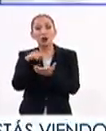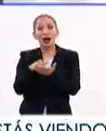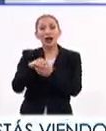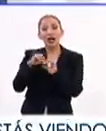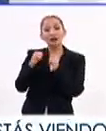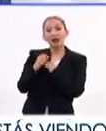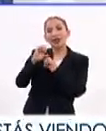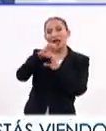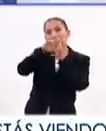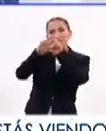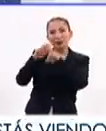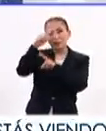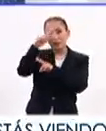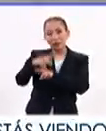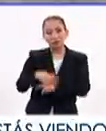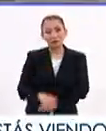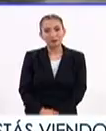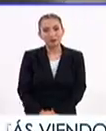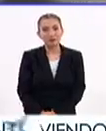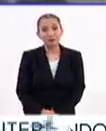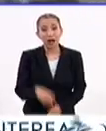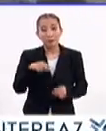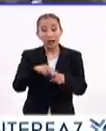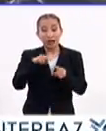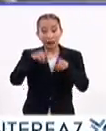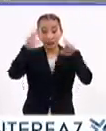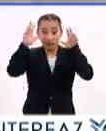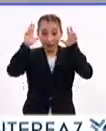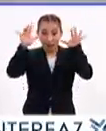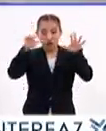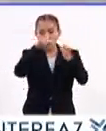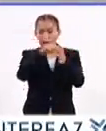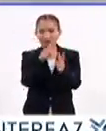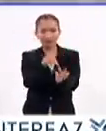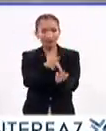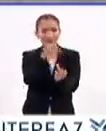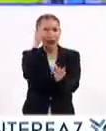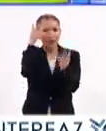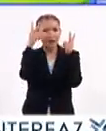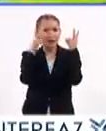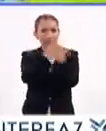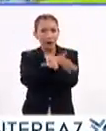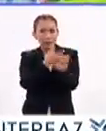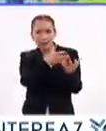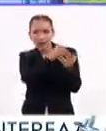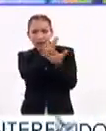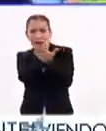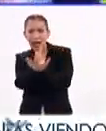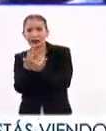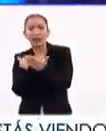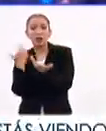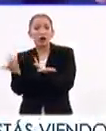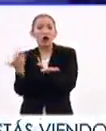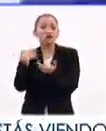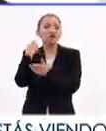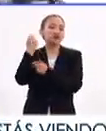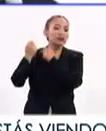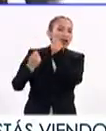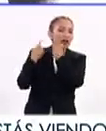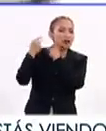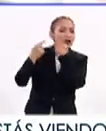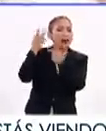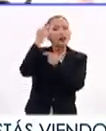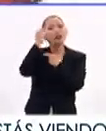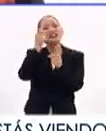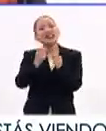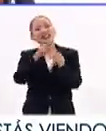Sociedad Astronómica de México. El Parque de los Venados es el lugar ideal para visitar en familia, recuperar las tradiciones y